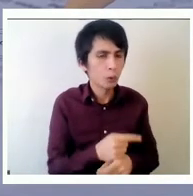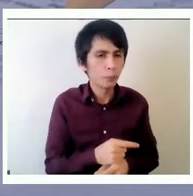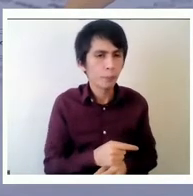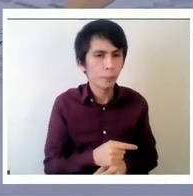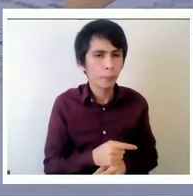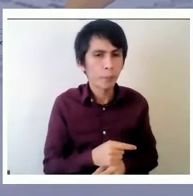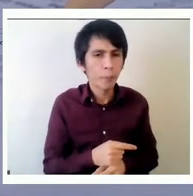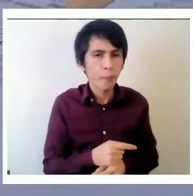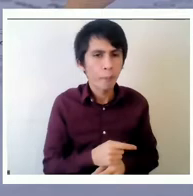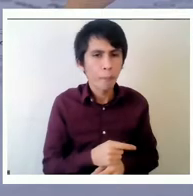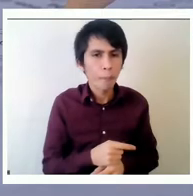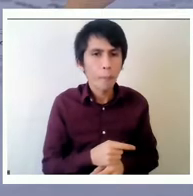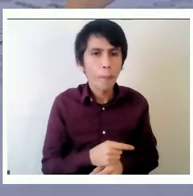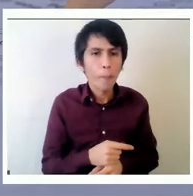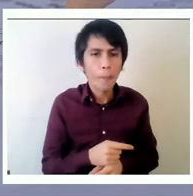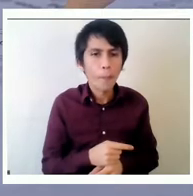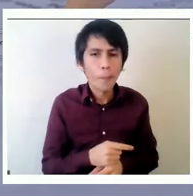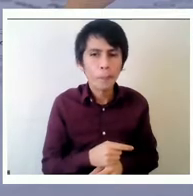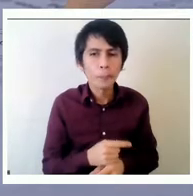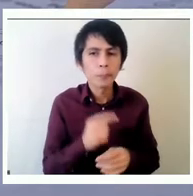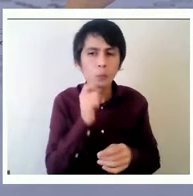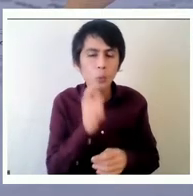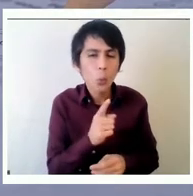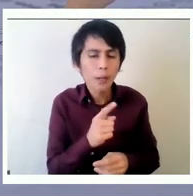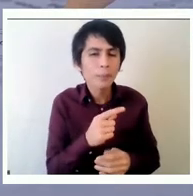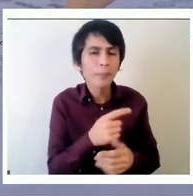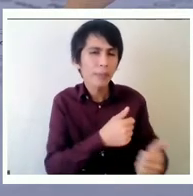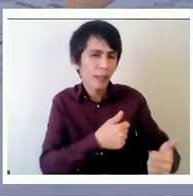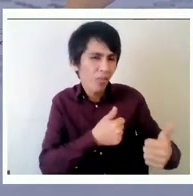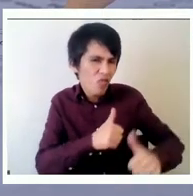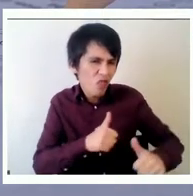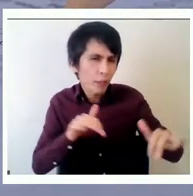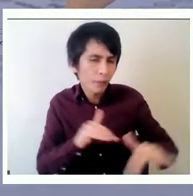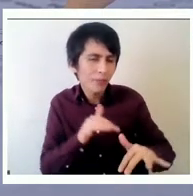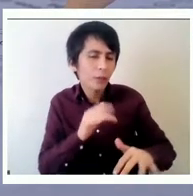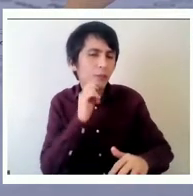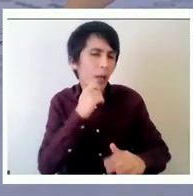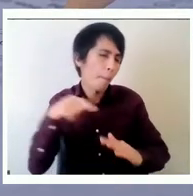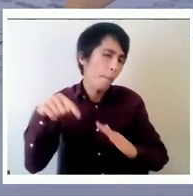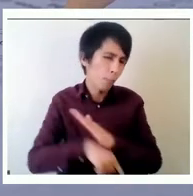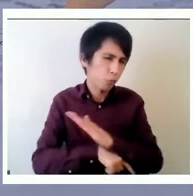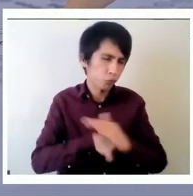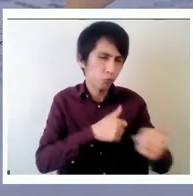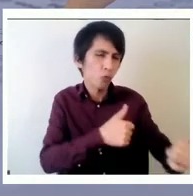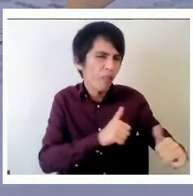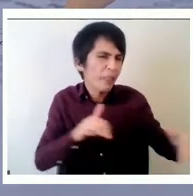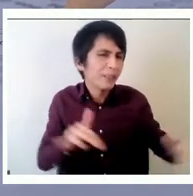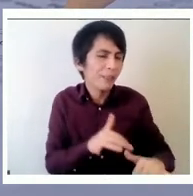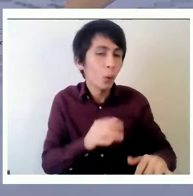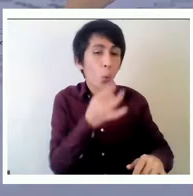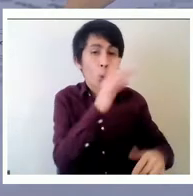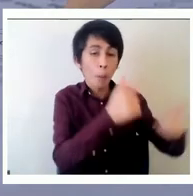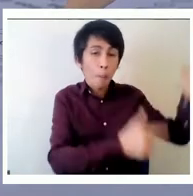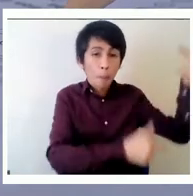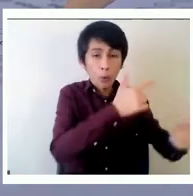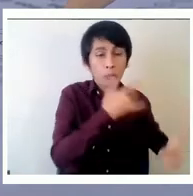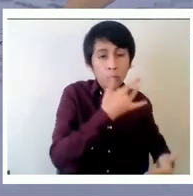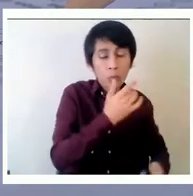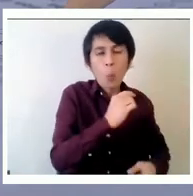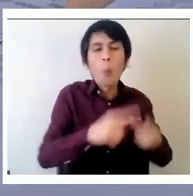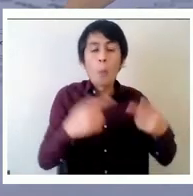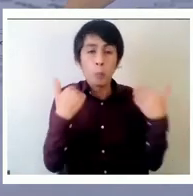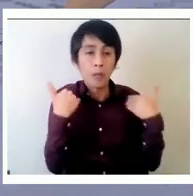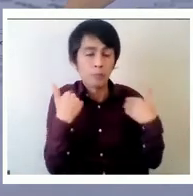el el desafío va mucho más allá es acerca de va más allá de la política de la práctica hay que hacer un cambio